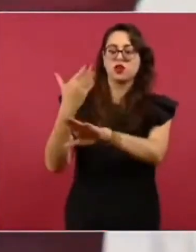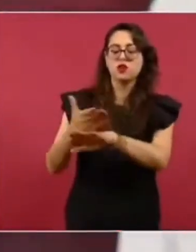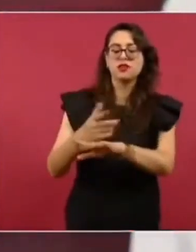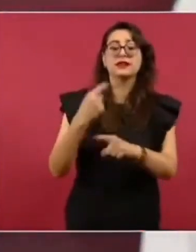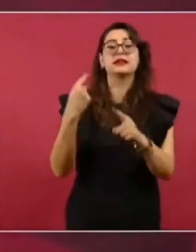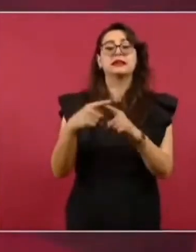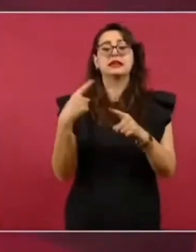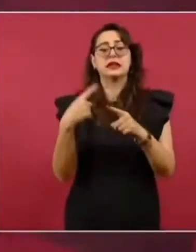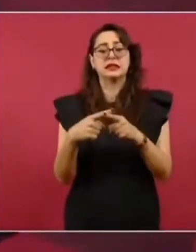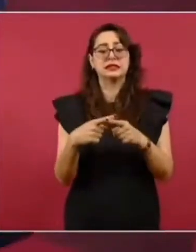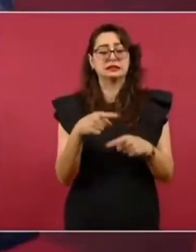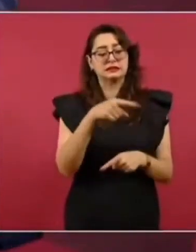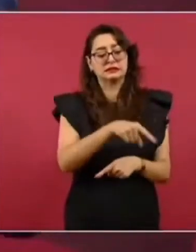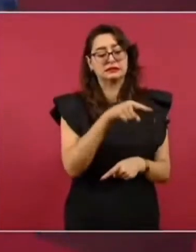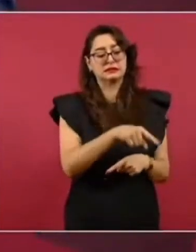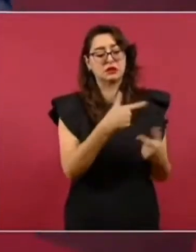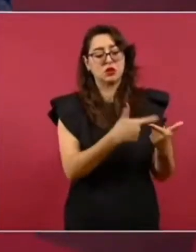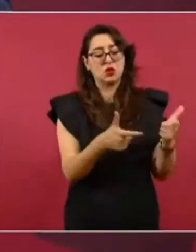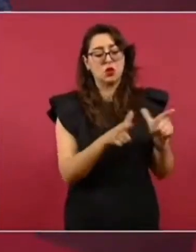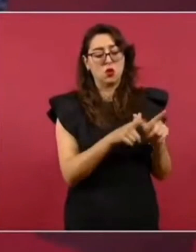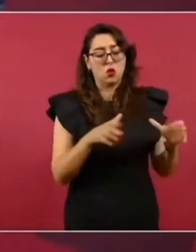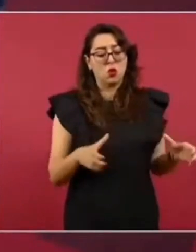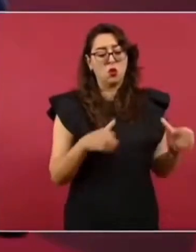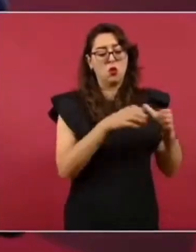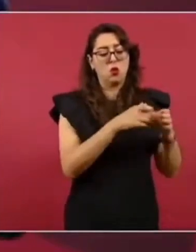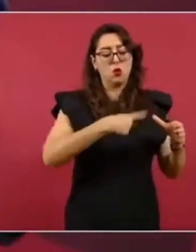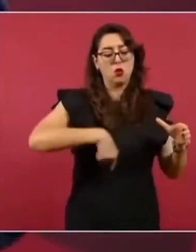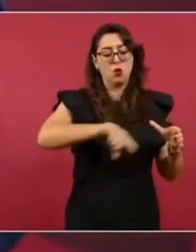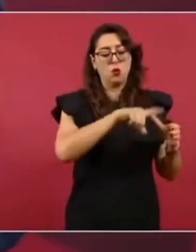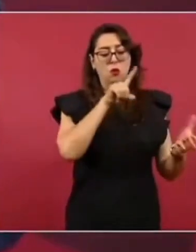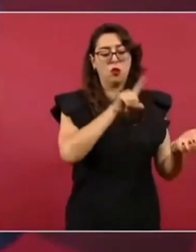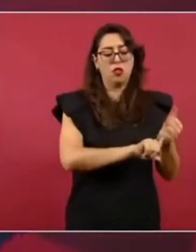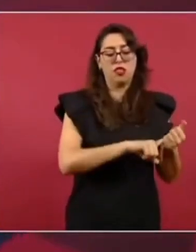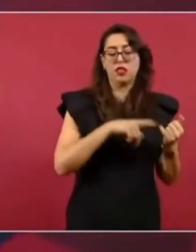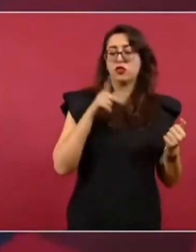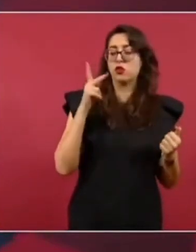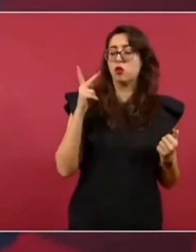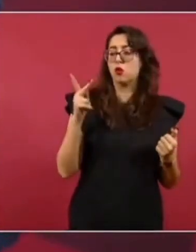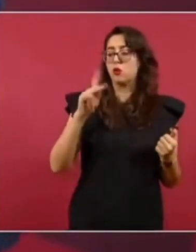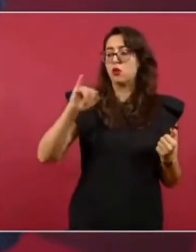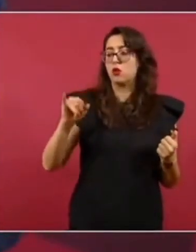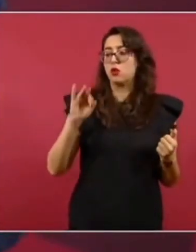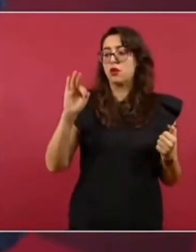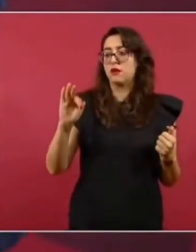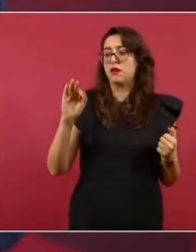los jueces, a los magistrados, a los ministros del Poder Judicial.